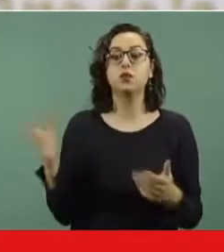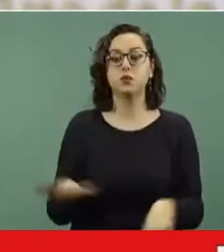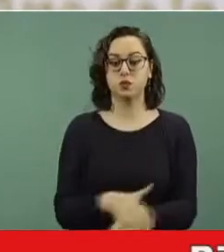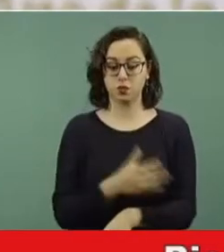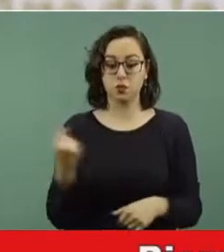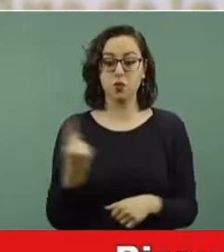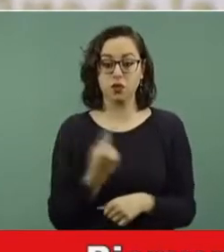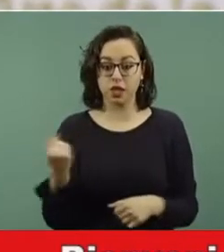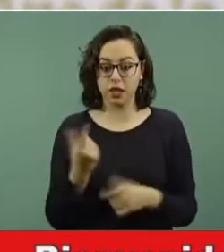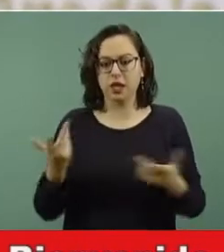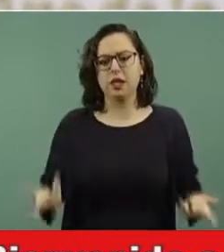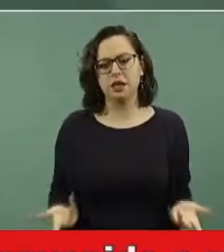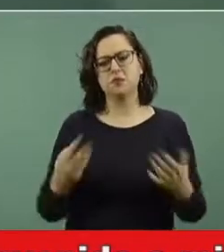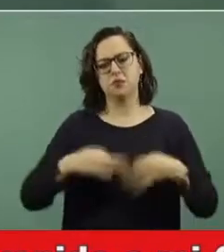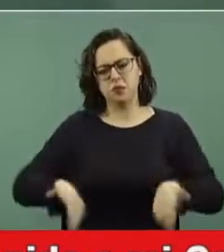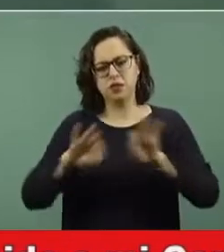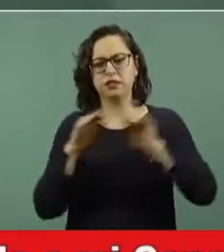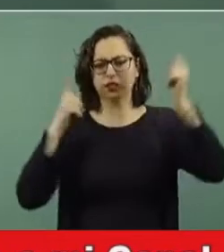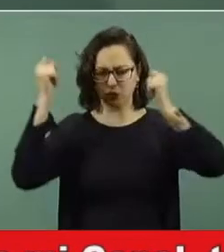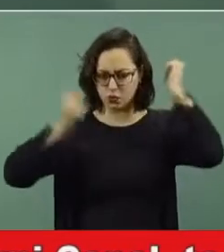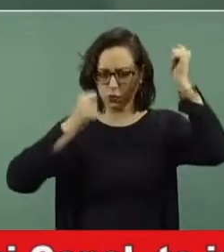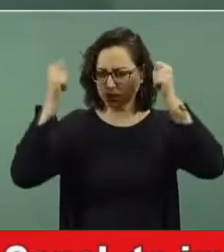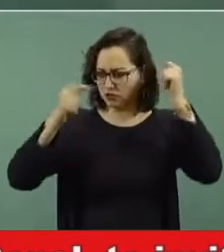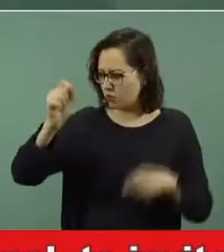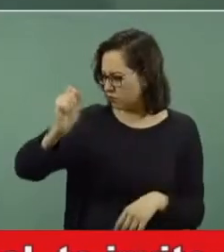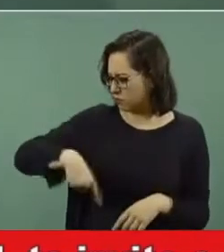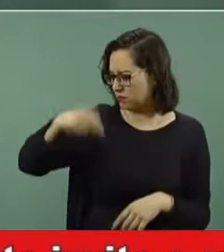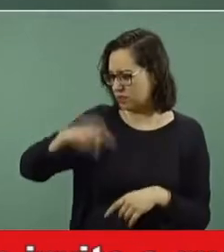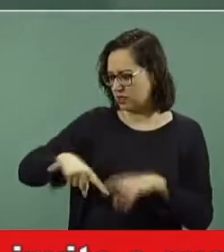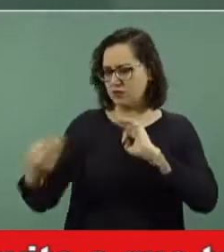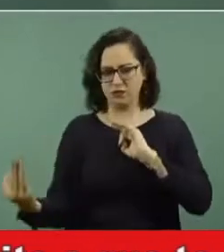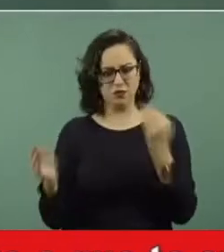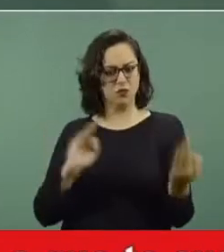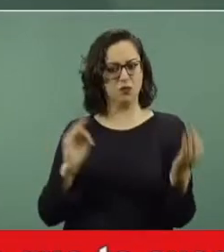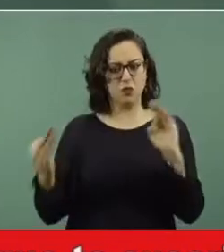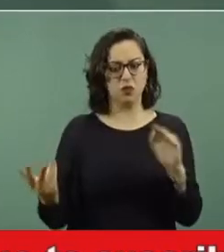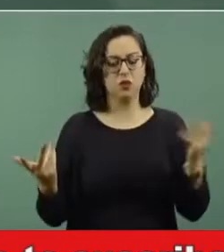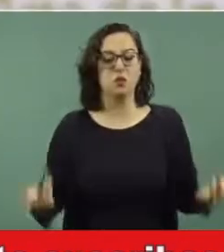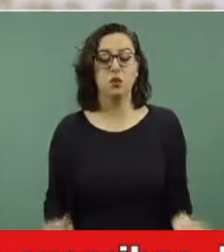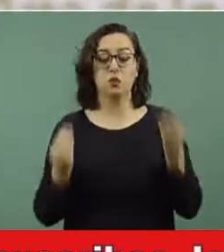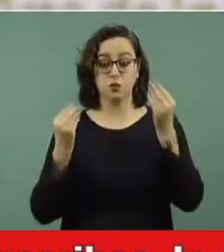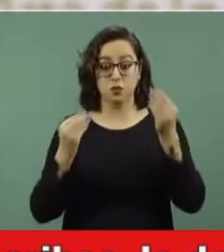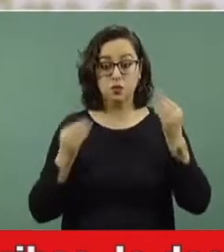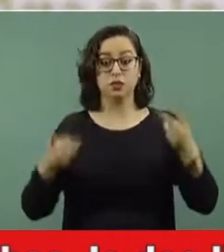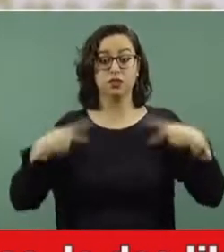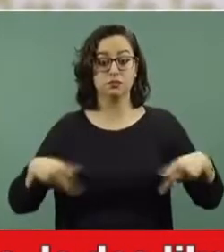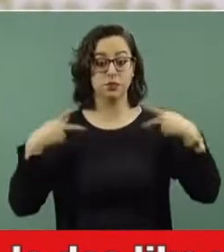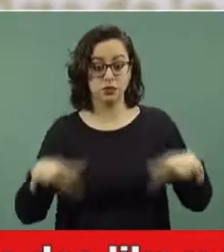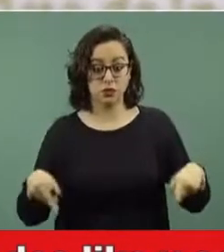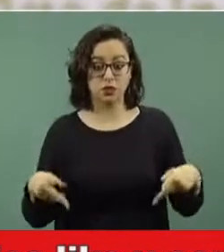la experiencia del turismo local. Esto hay que tenerlo muy en cuenta. Una gran cantidad de personas tienen la costumbre de